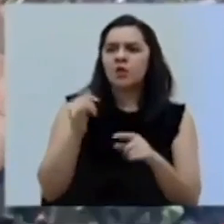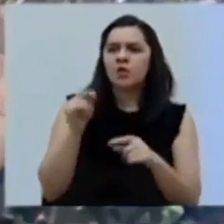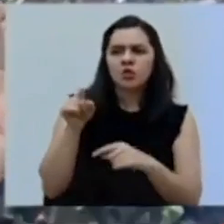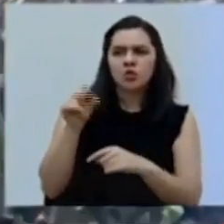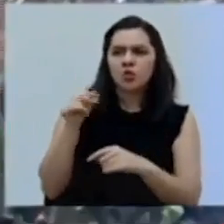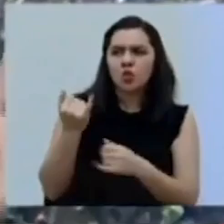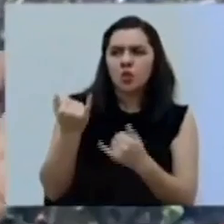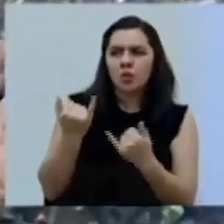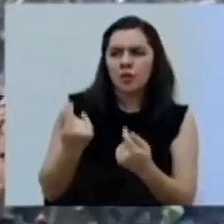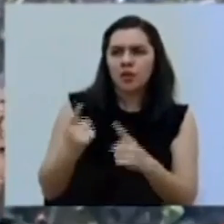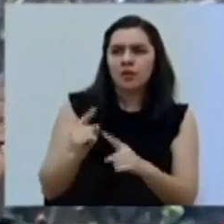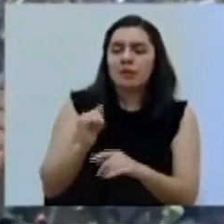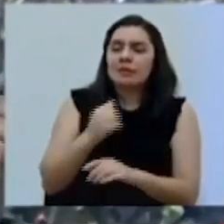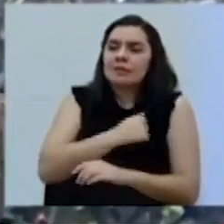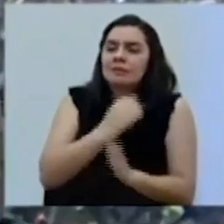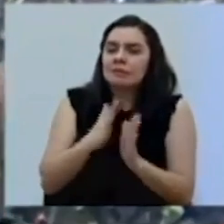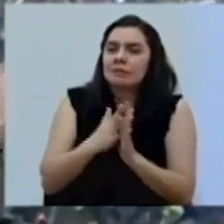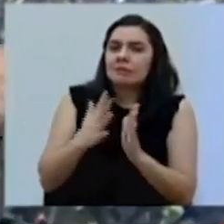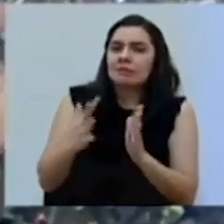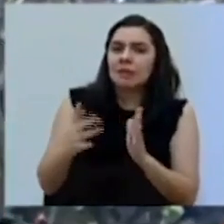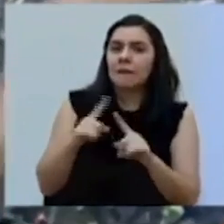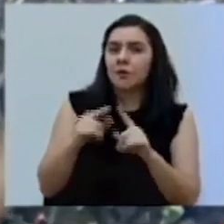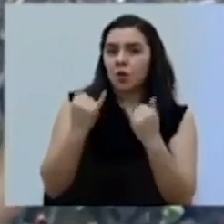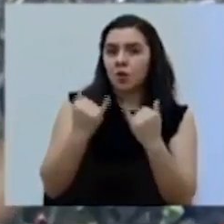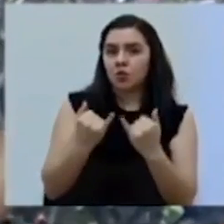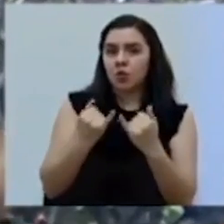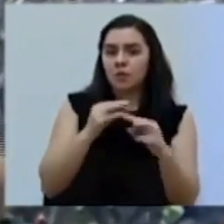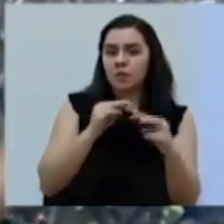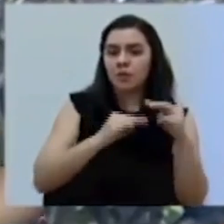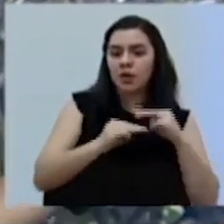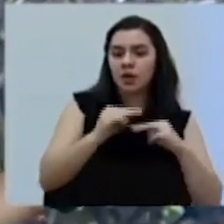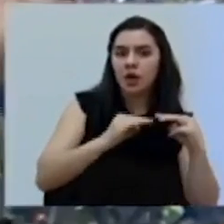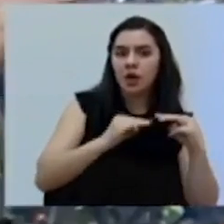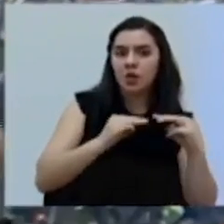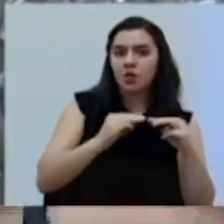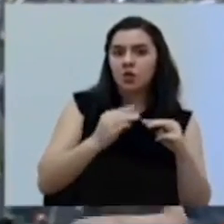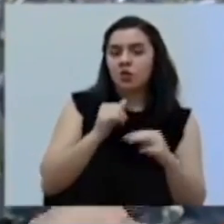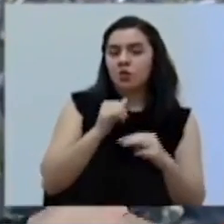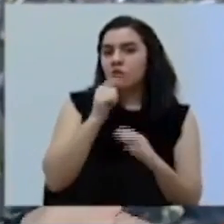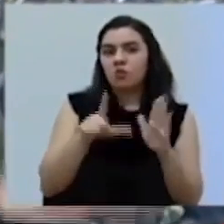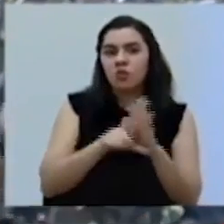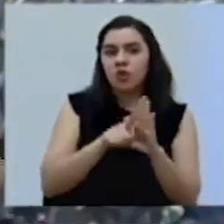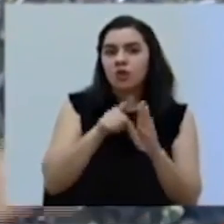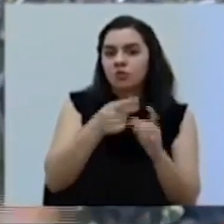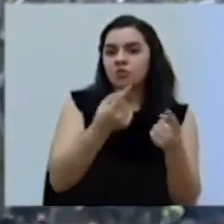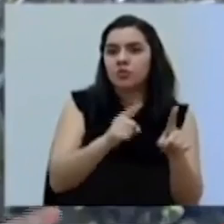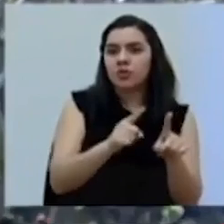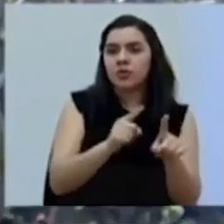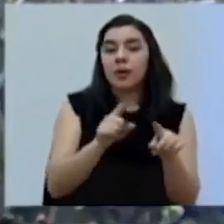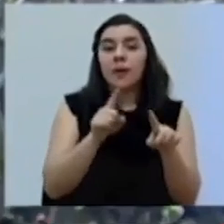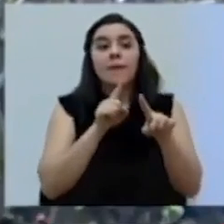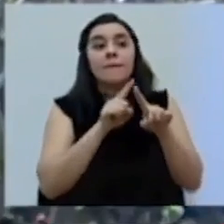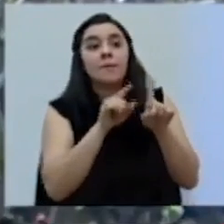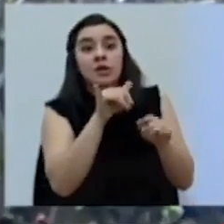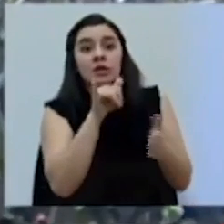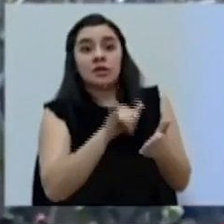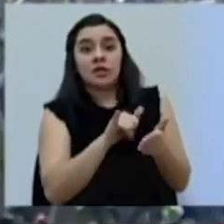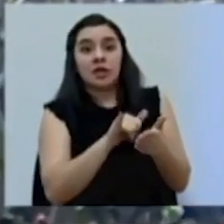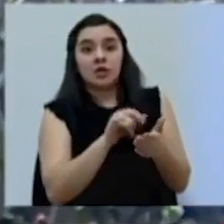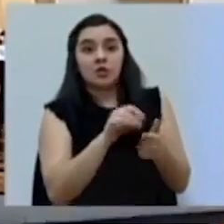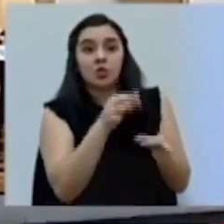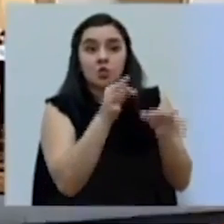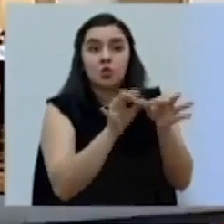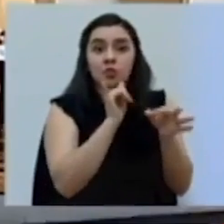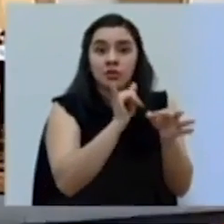actualmente, ministro, perdón que me extienda. O sea, actualmente con el mercado ilegal y el narcotráfico, eso es lo que pasa. Sí, pero en este caso sería justamente